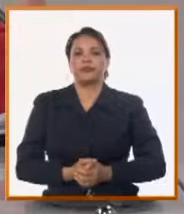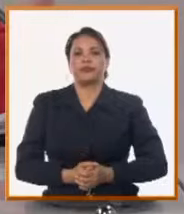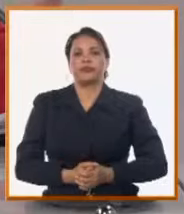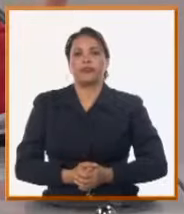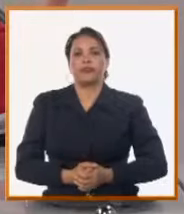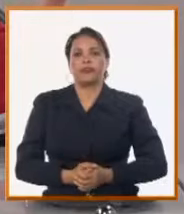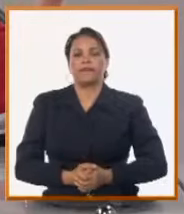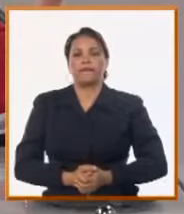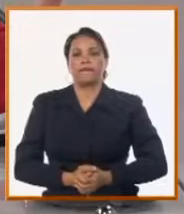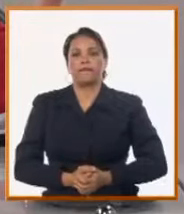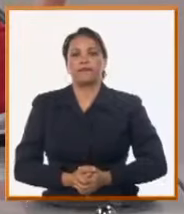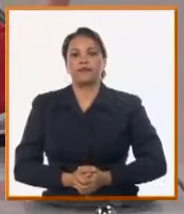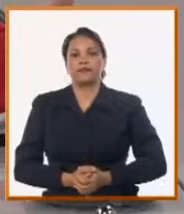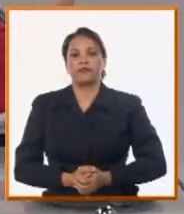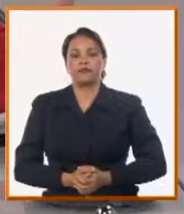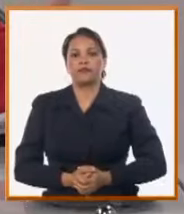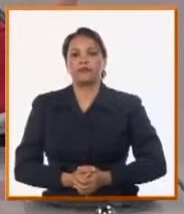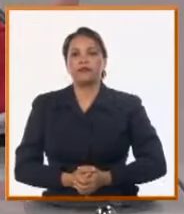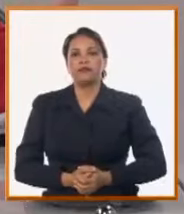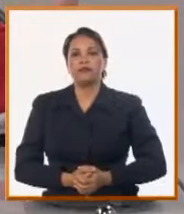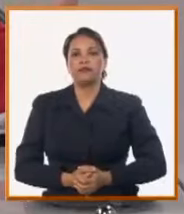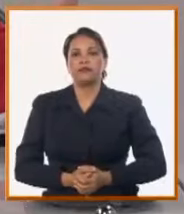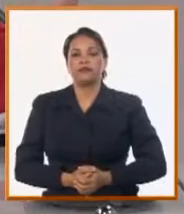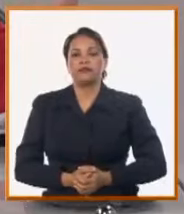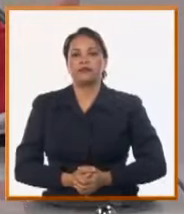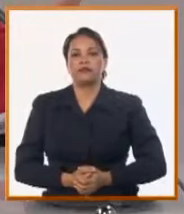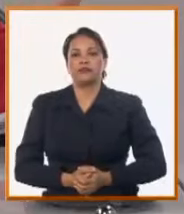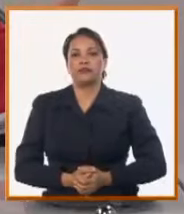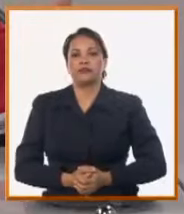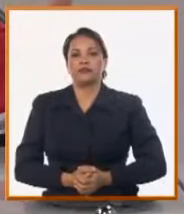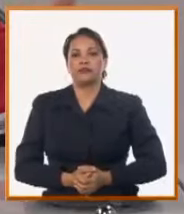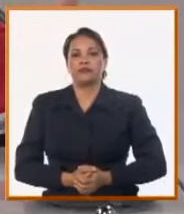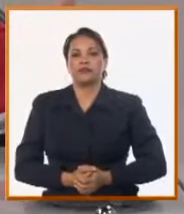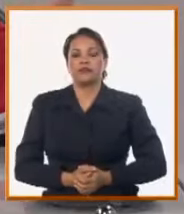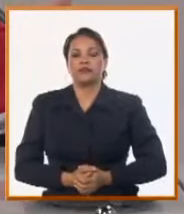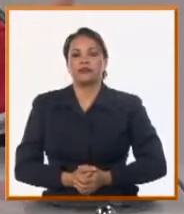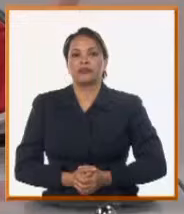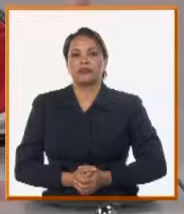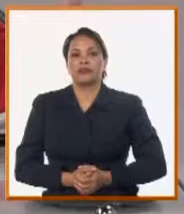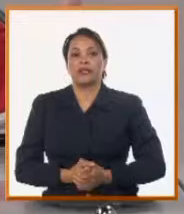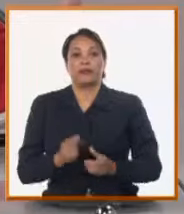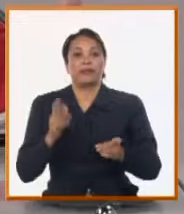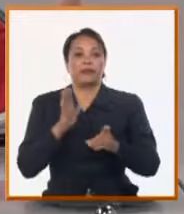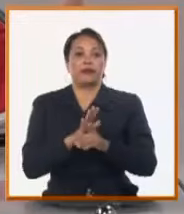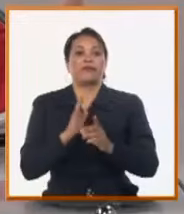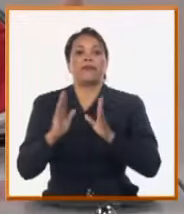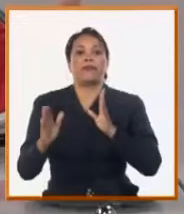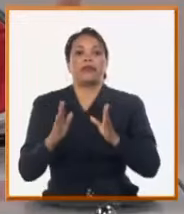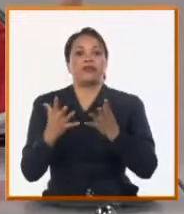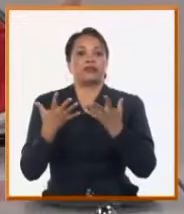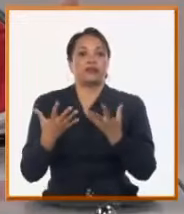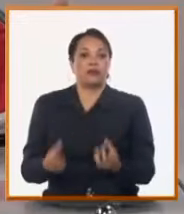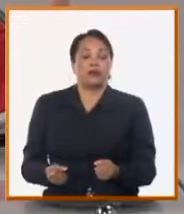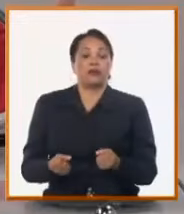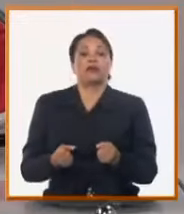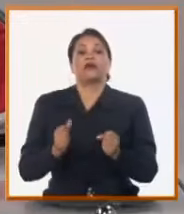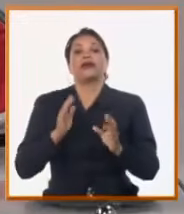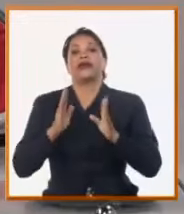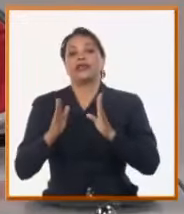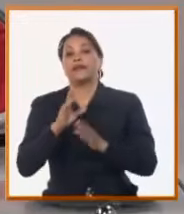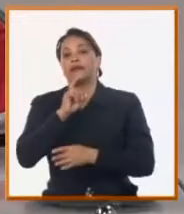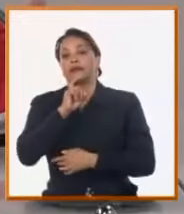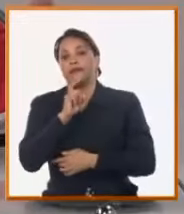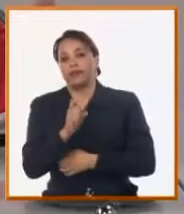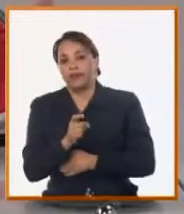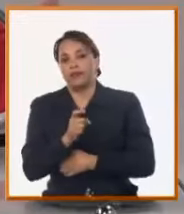A partir del inicio del periodo seco y haber tenido etapas muy complejas, como decíamos ayer